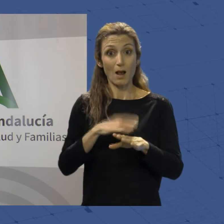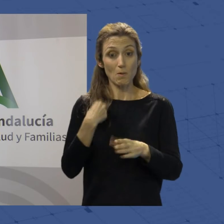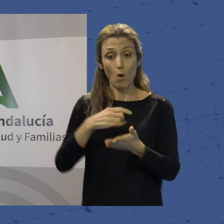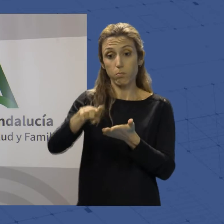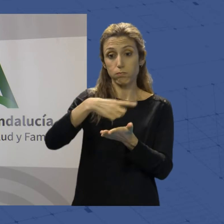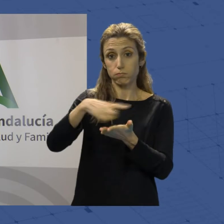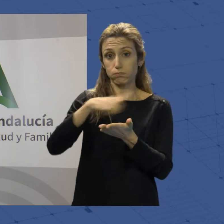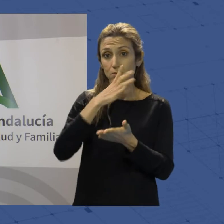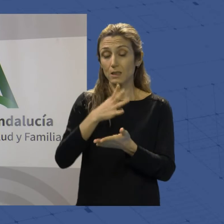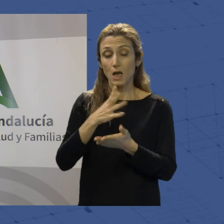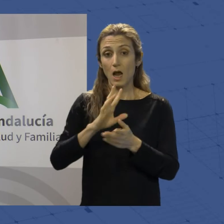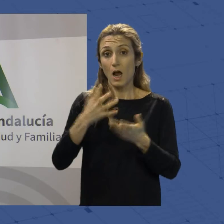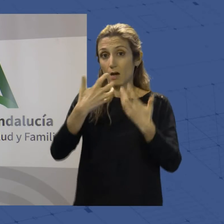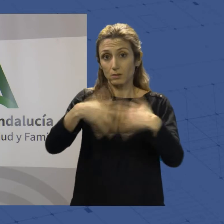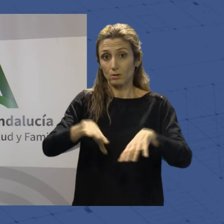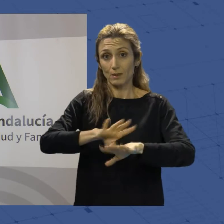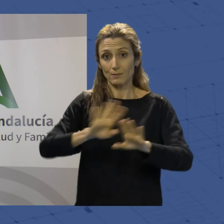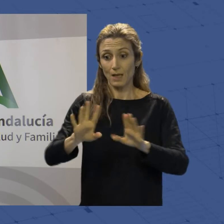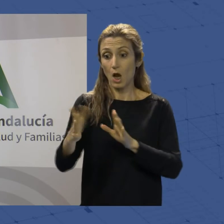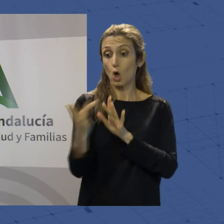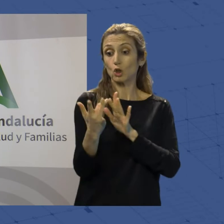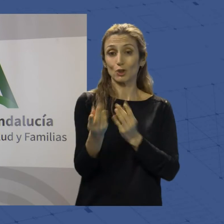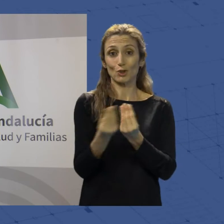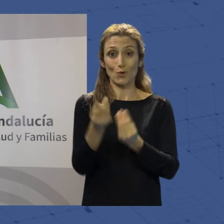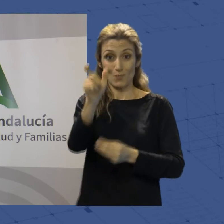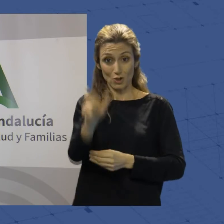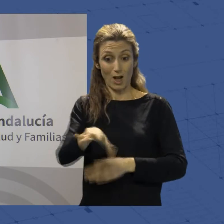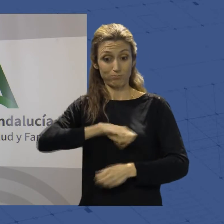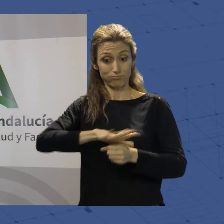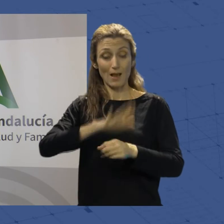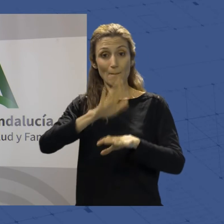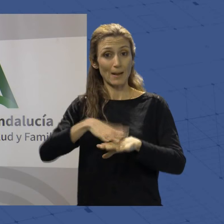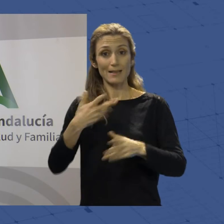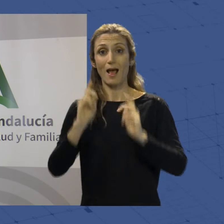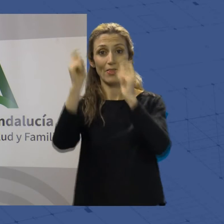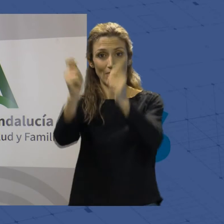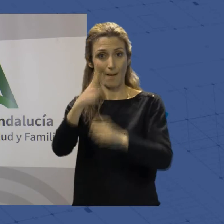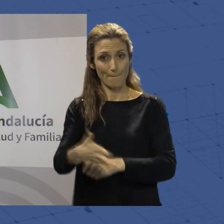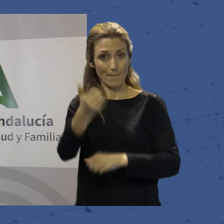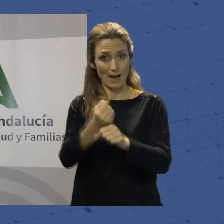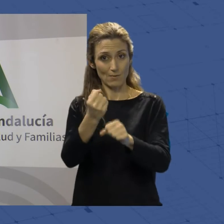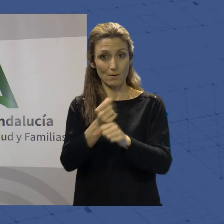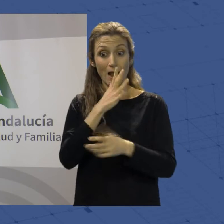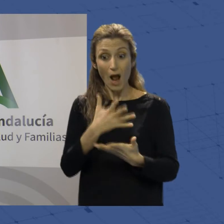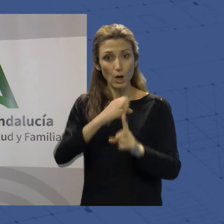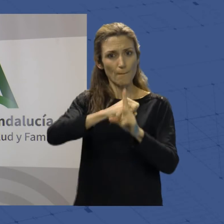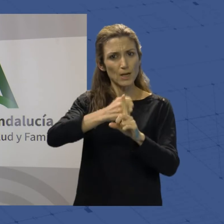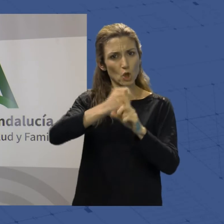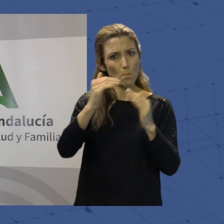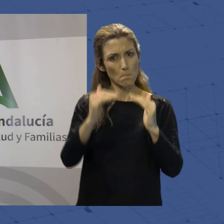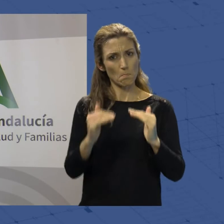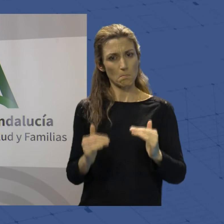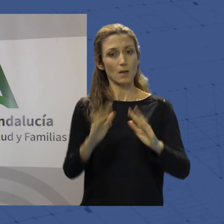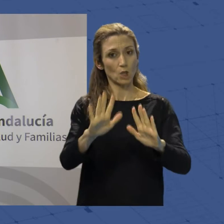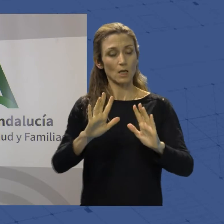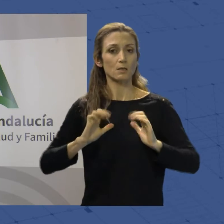telemáticamente se ponía en contacto con el paciente, con el trabajador, para darle de baja. Ahora mismo la presión está bajando mucho, entonces por lo tanto